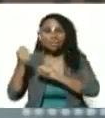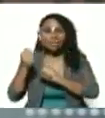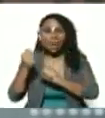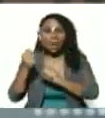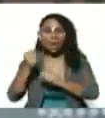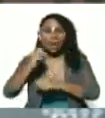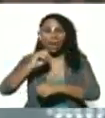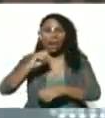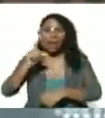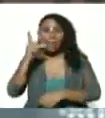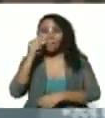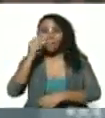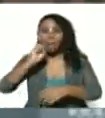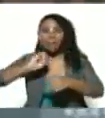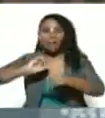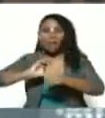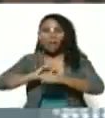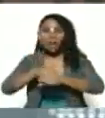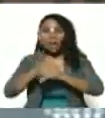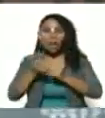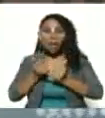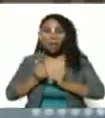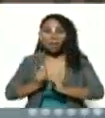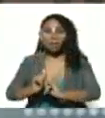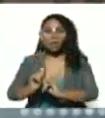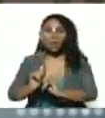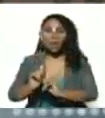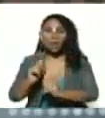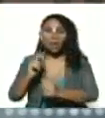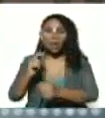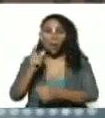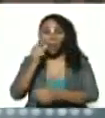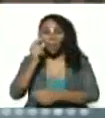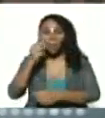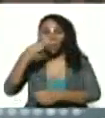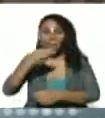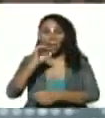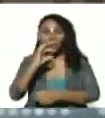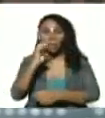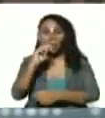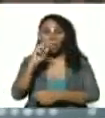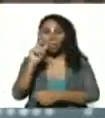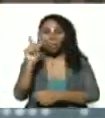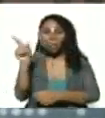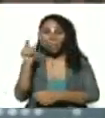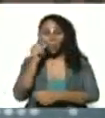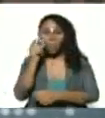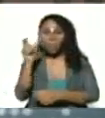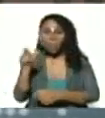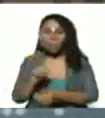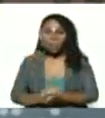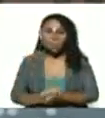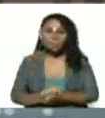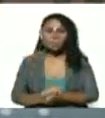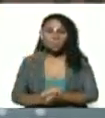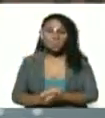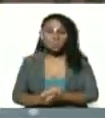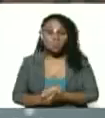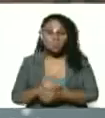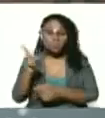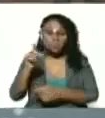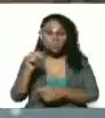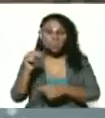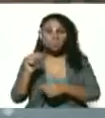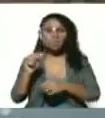Jorge Rodríguez, hijo, Ernesto Villegas, Poljá, Carola Chávez, es nada más de la década de los